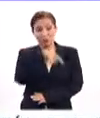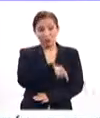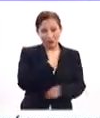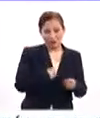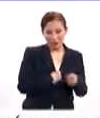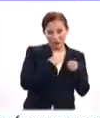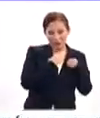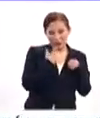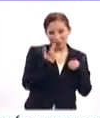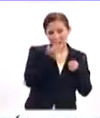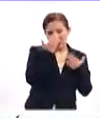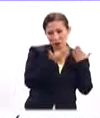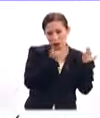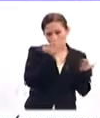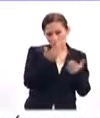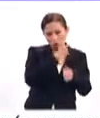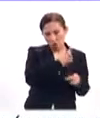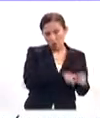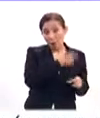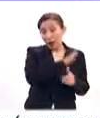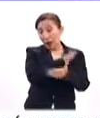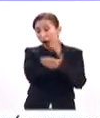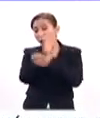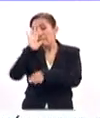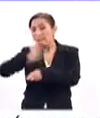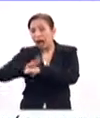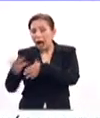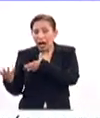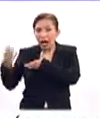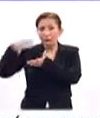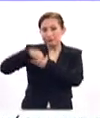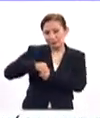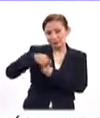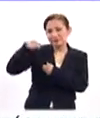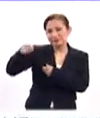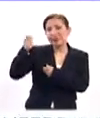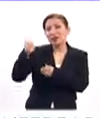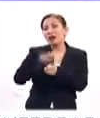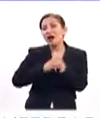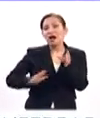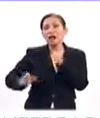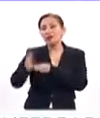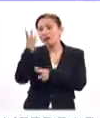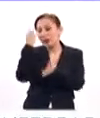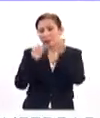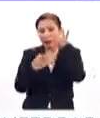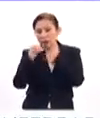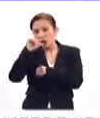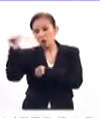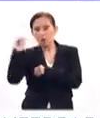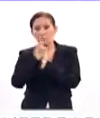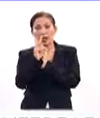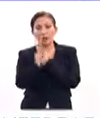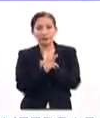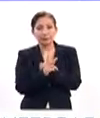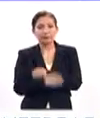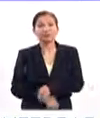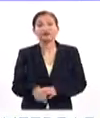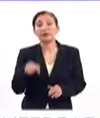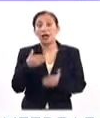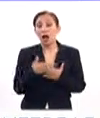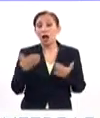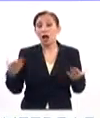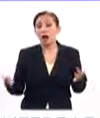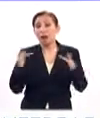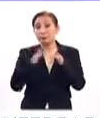habitualmente realizan sus estudios para complementarlos con lo que sucede y lo que pueden aprender en otros países. Esta